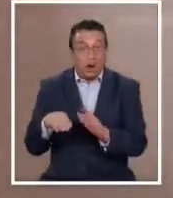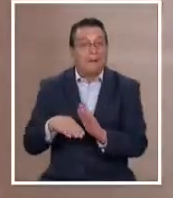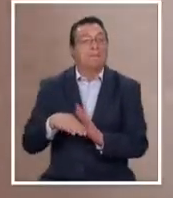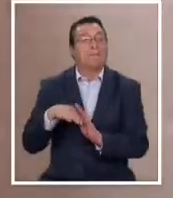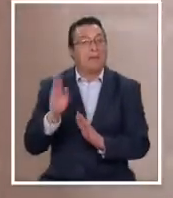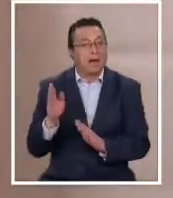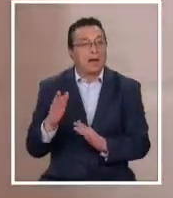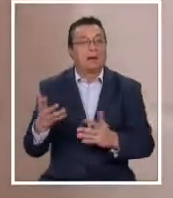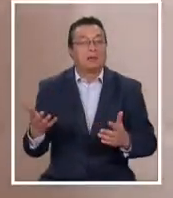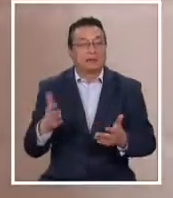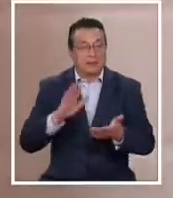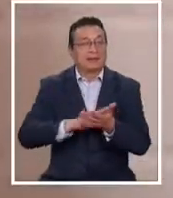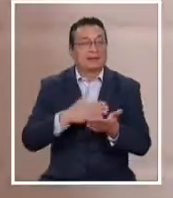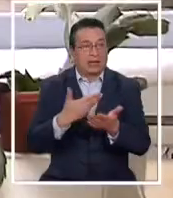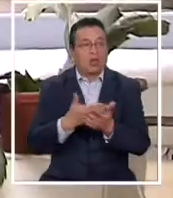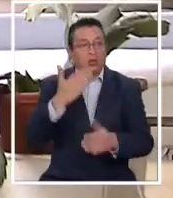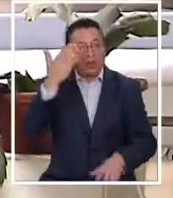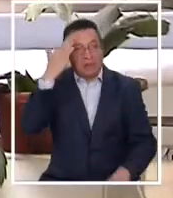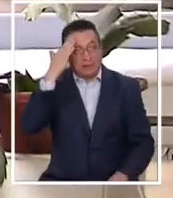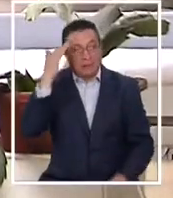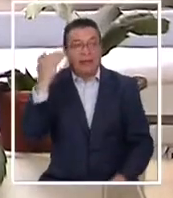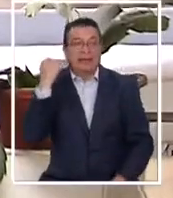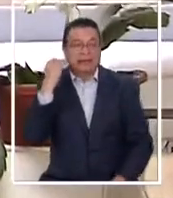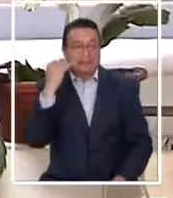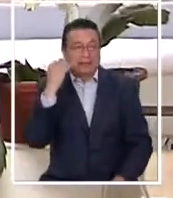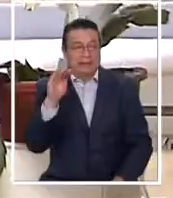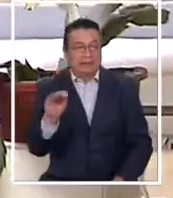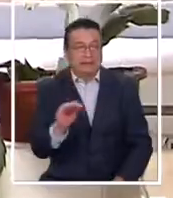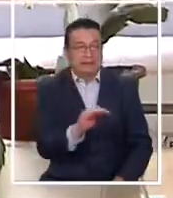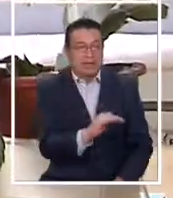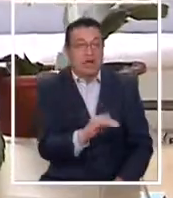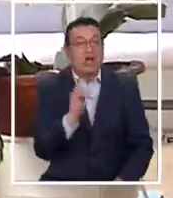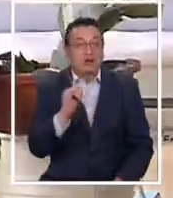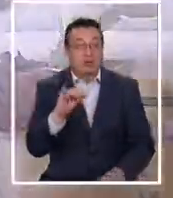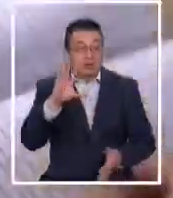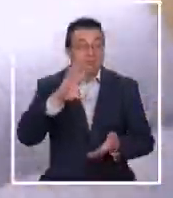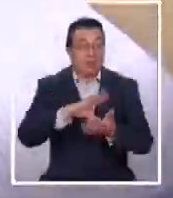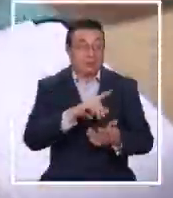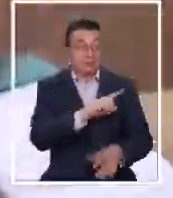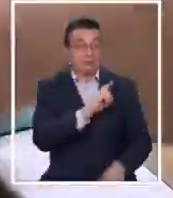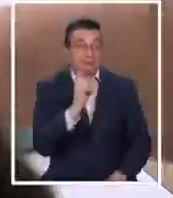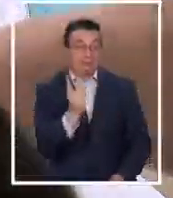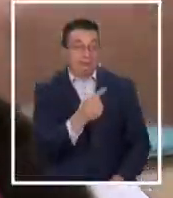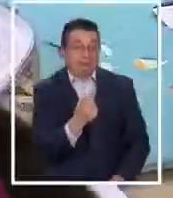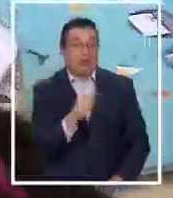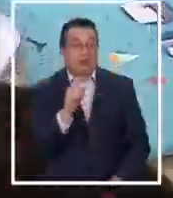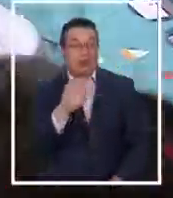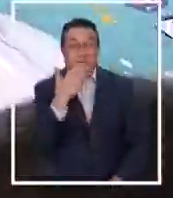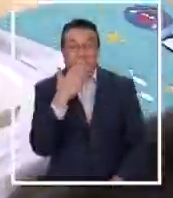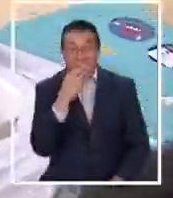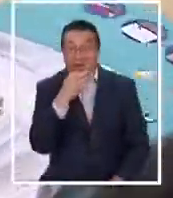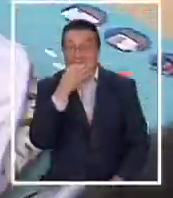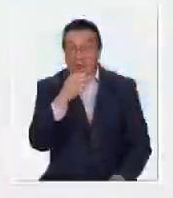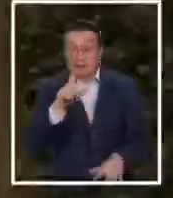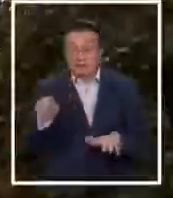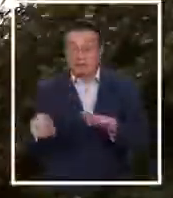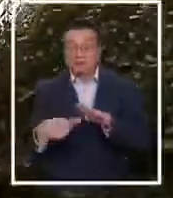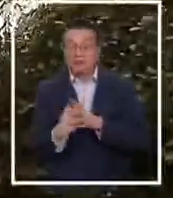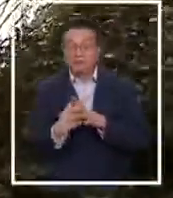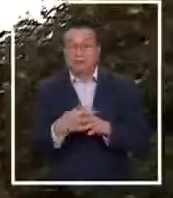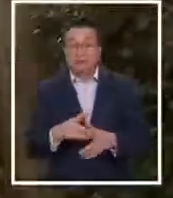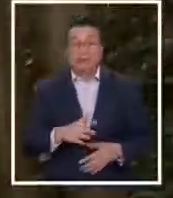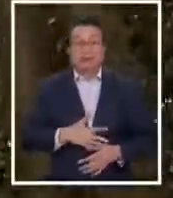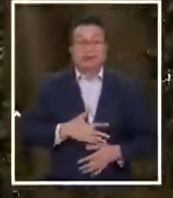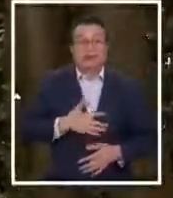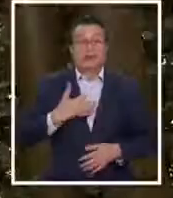por el estado de la salud mental de los niños y niñas del país. Los especialistas alertan sobre la reaparición de síntomas